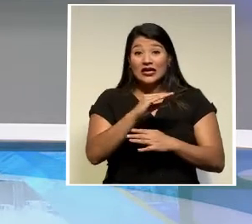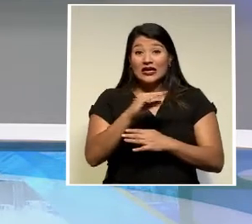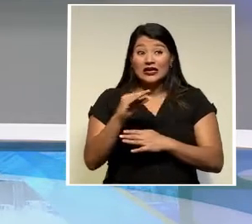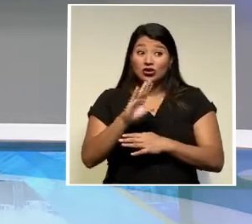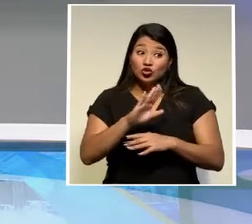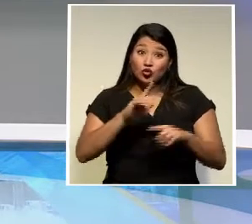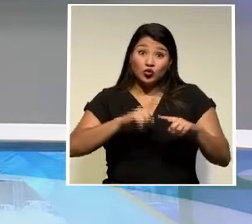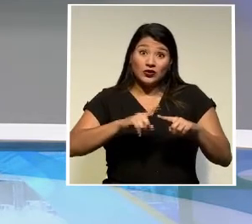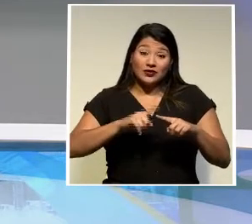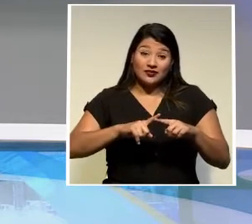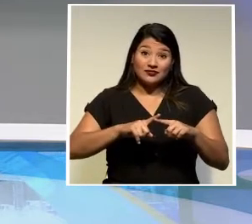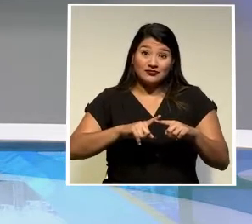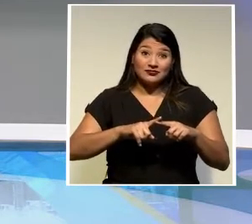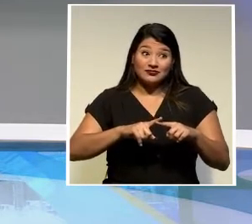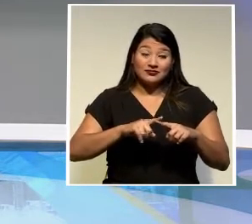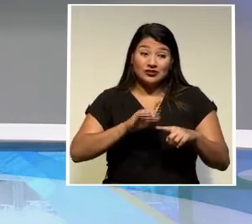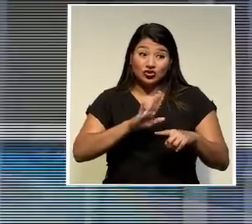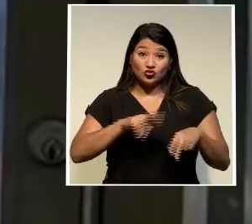depende de ellos